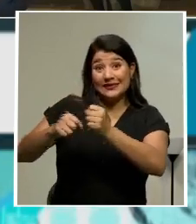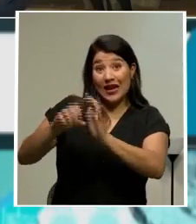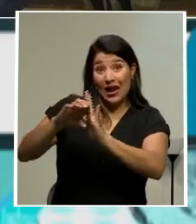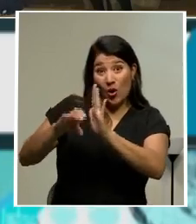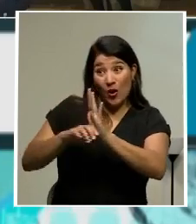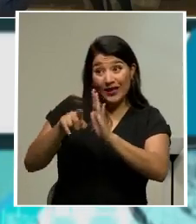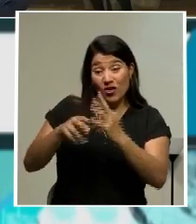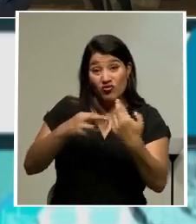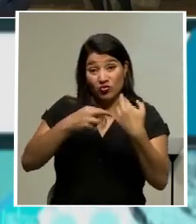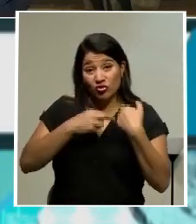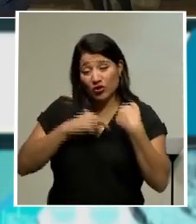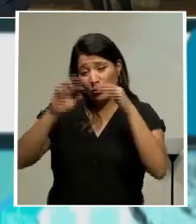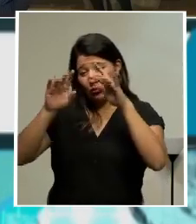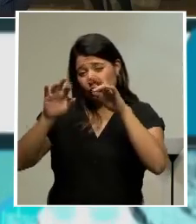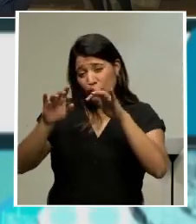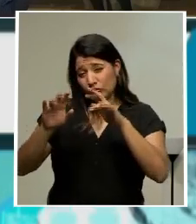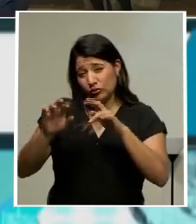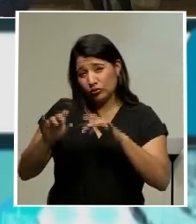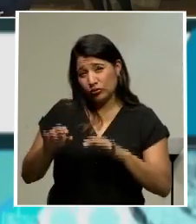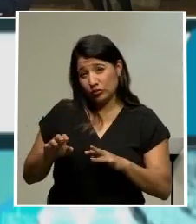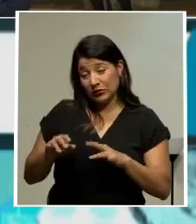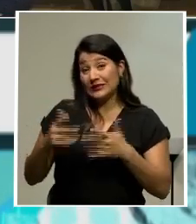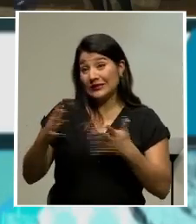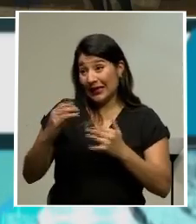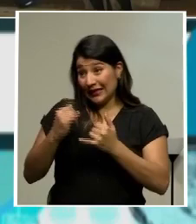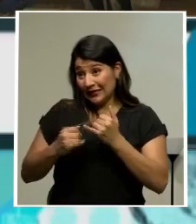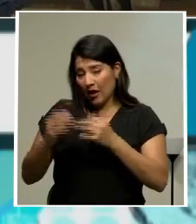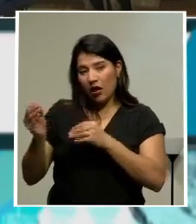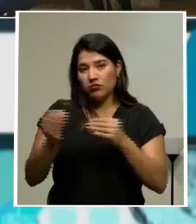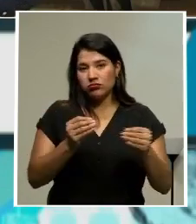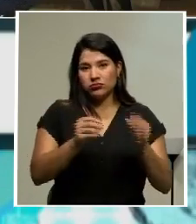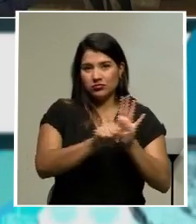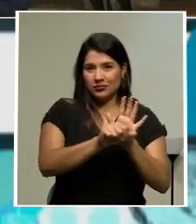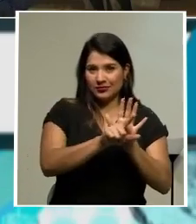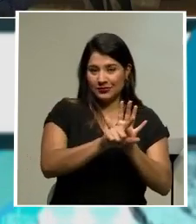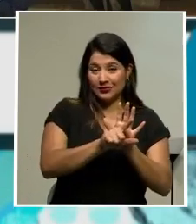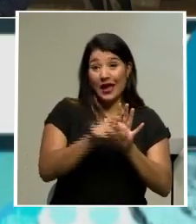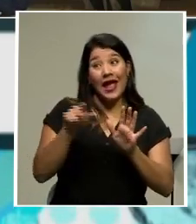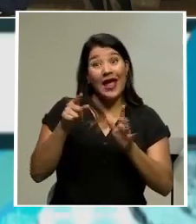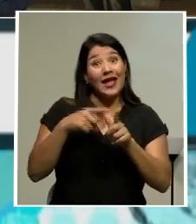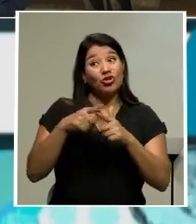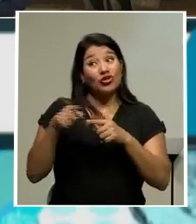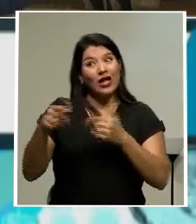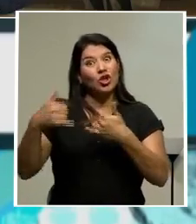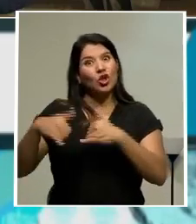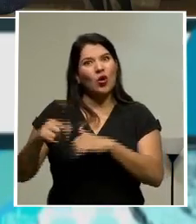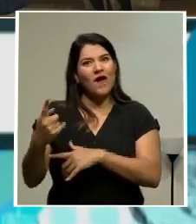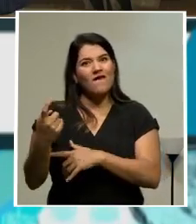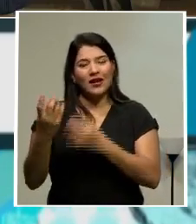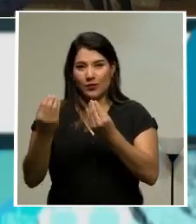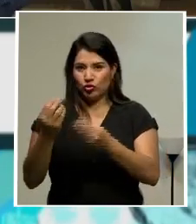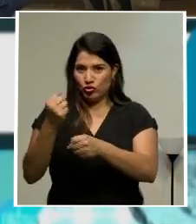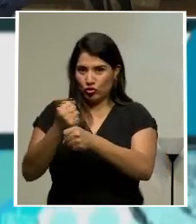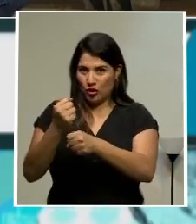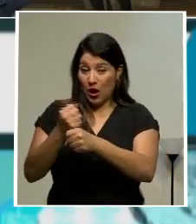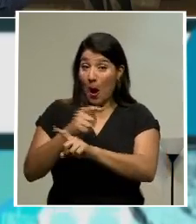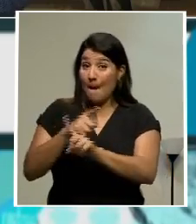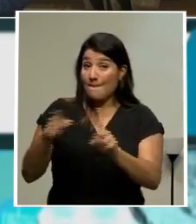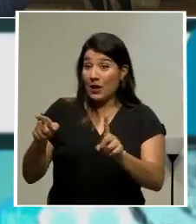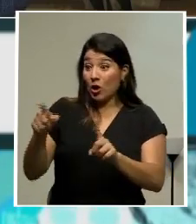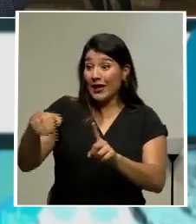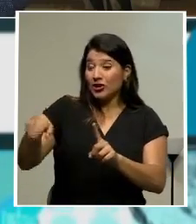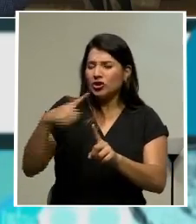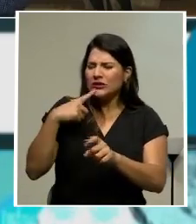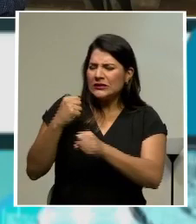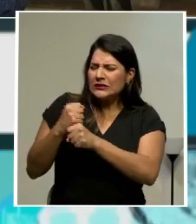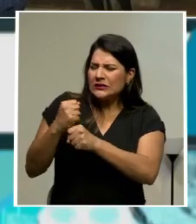pendiente en la sala constitucional, pero que ellos aseguran está teniendo una seriedad importante